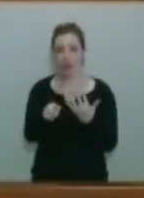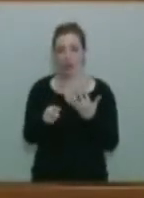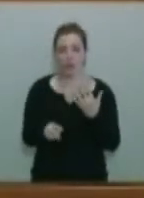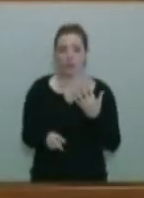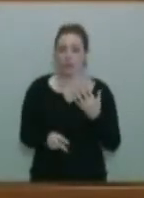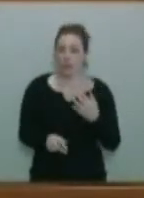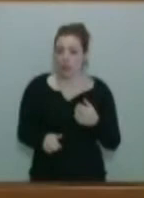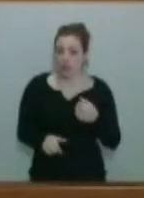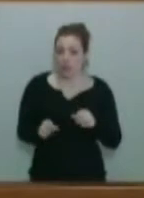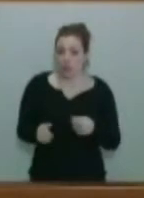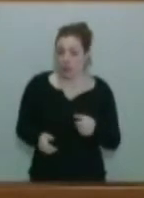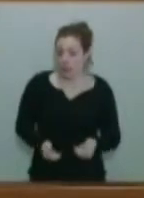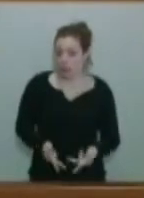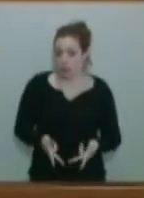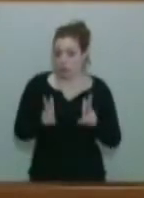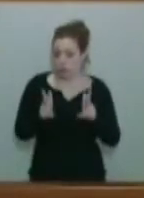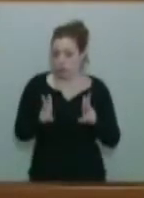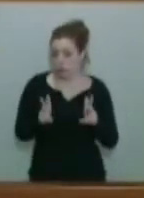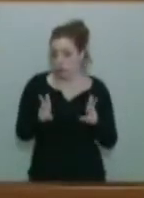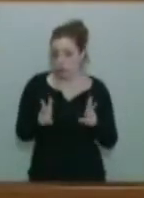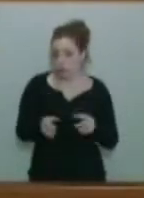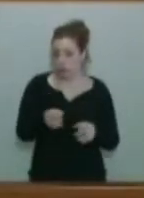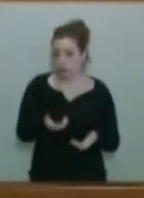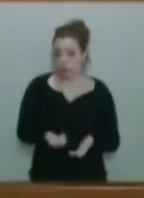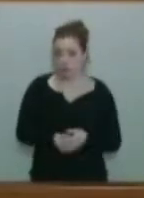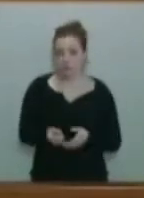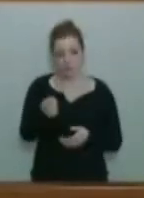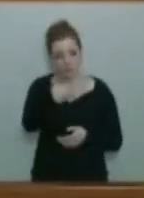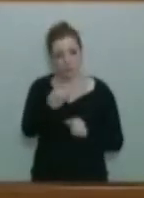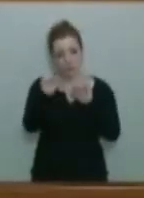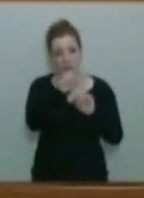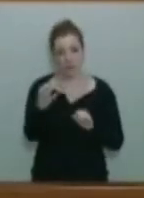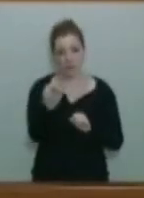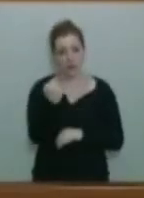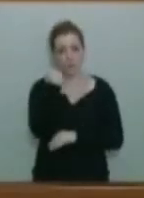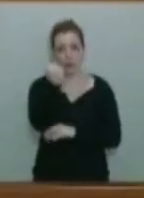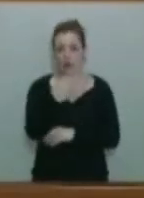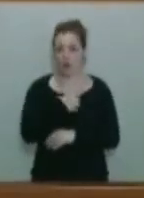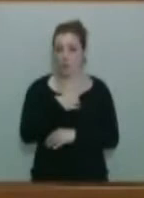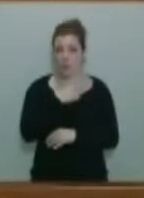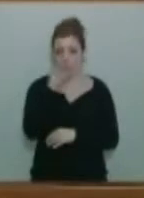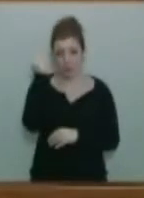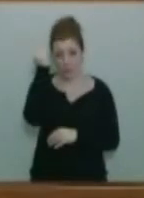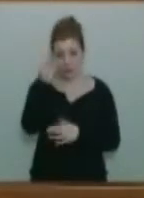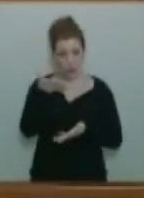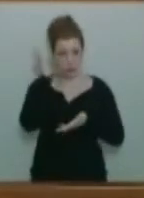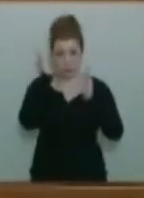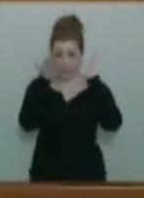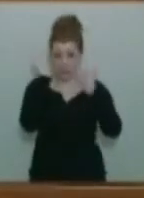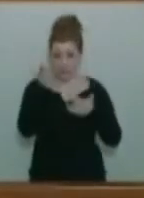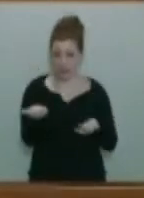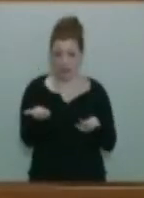y de libre concurrencia, que debería de ser lo que ustedes deberían de defender. No se puede apoyar esto. Creo que es un disparate que altera completamente